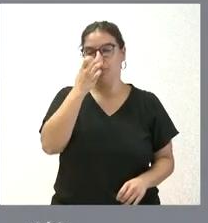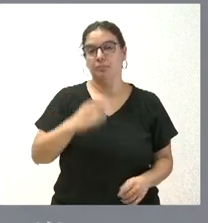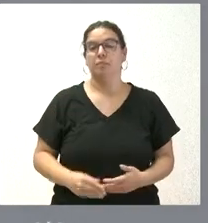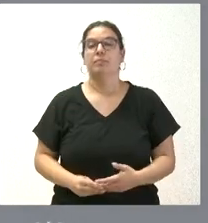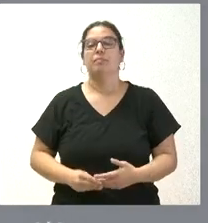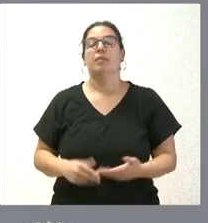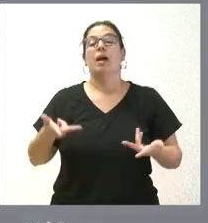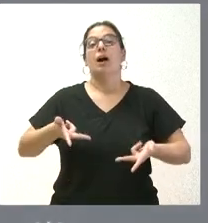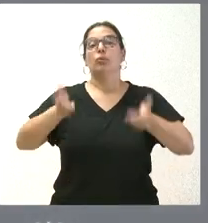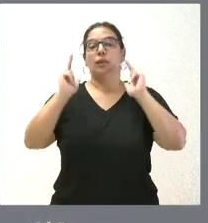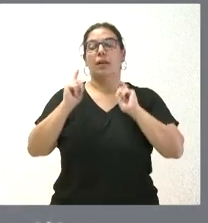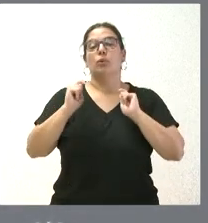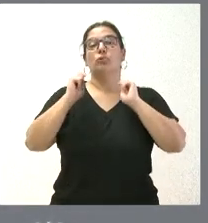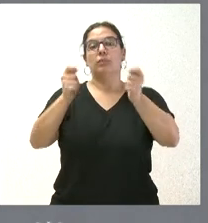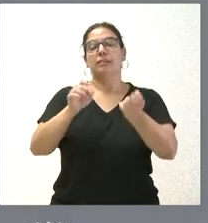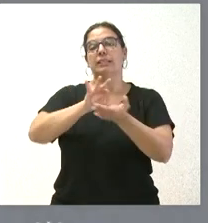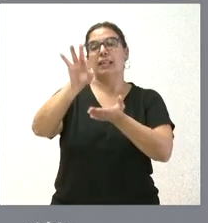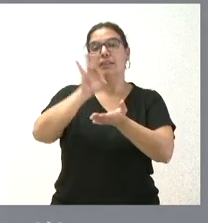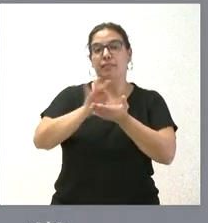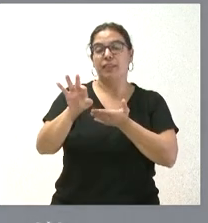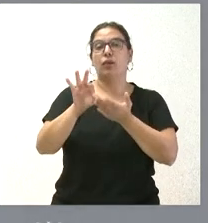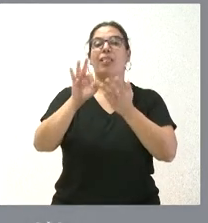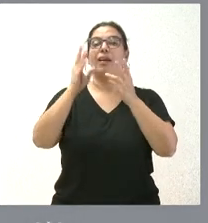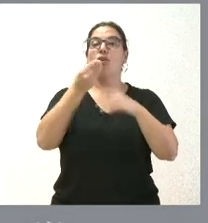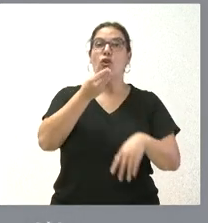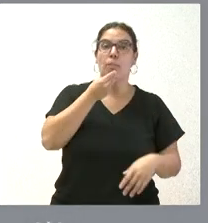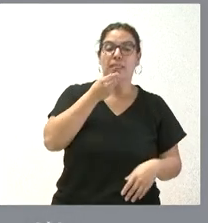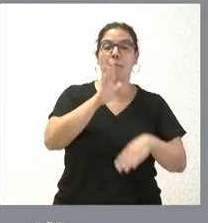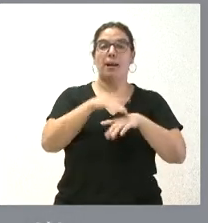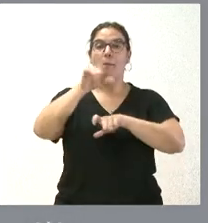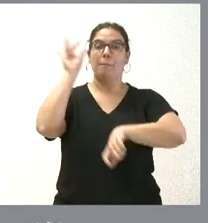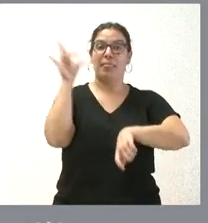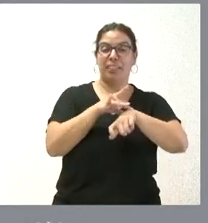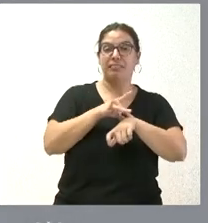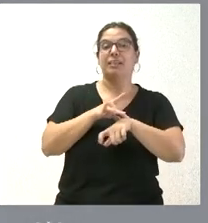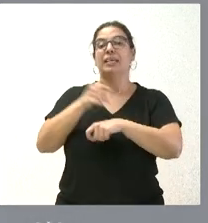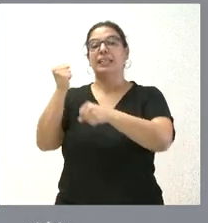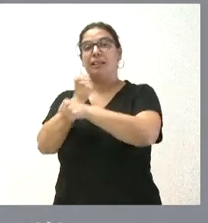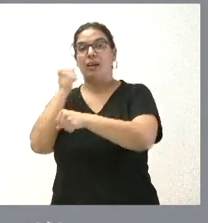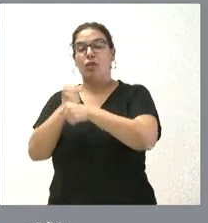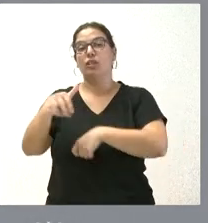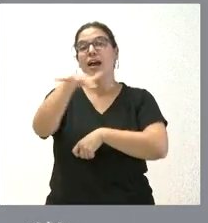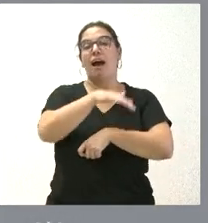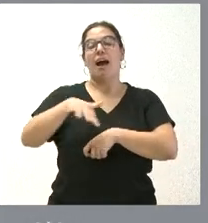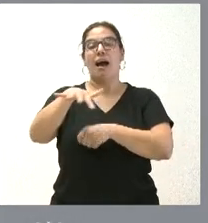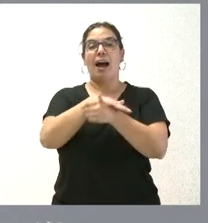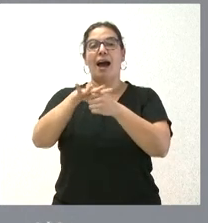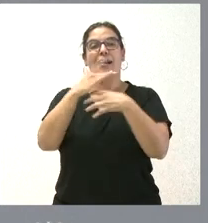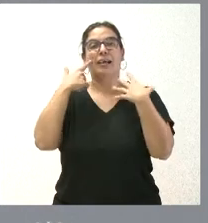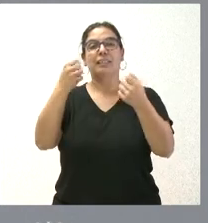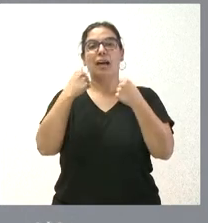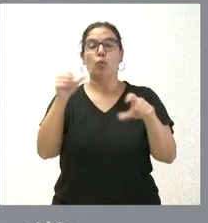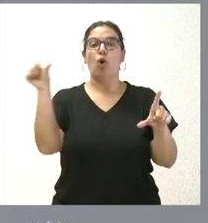Autorizamos la concesión de los servicios de restauración para pacientes y trabajadores en el área de salud oeste de Valladolid. Son 11 millones